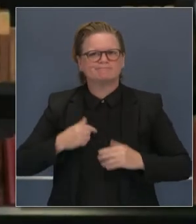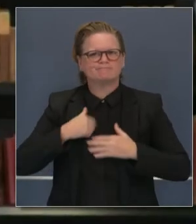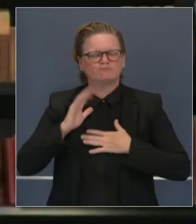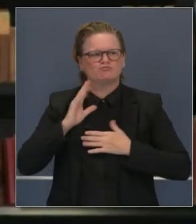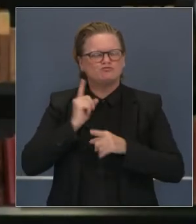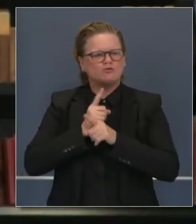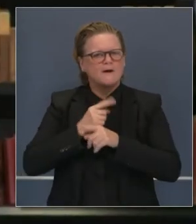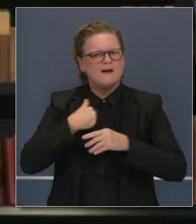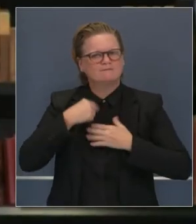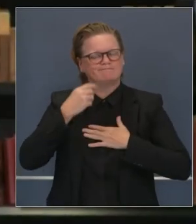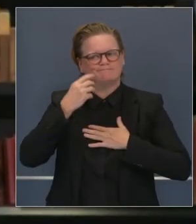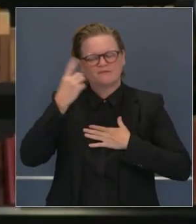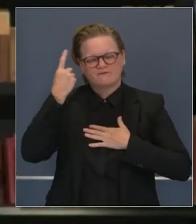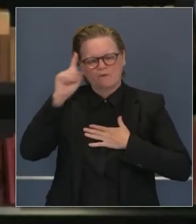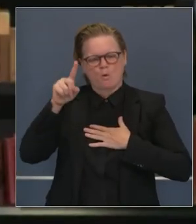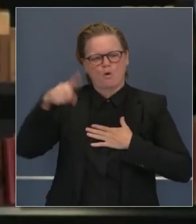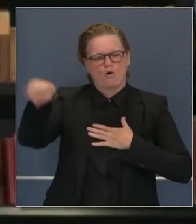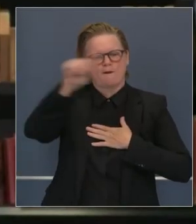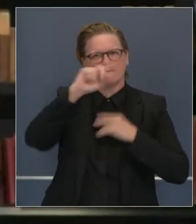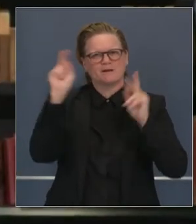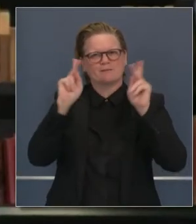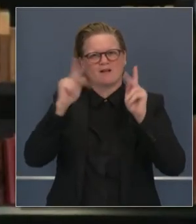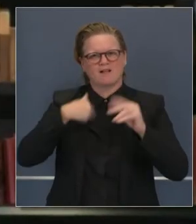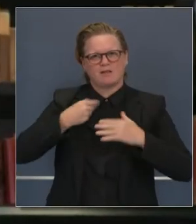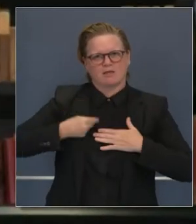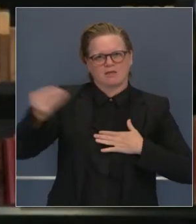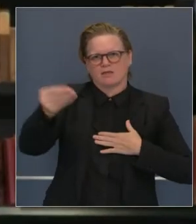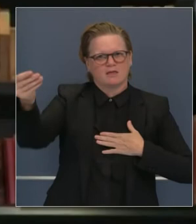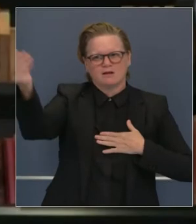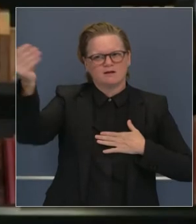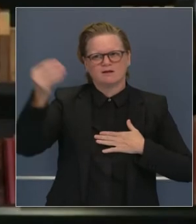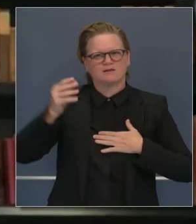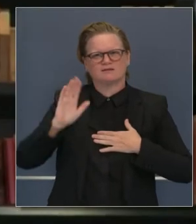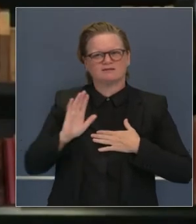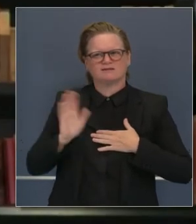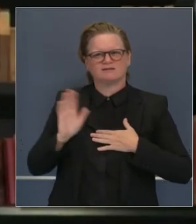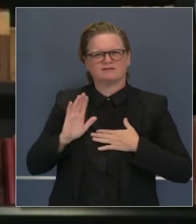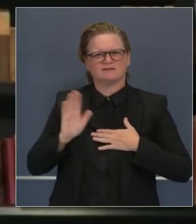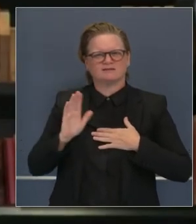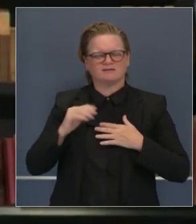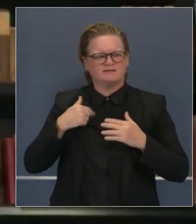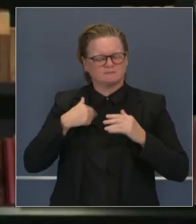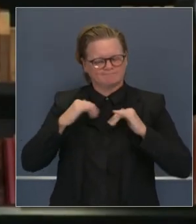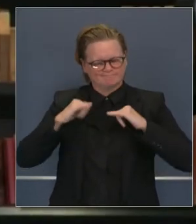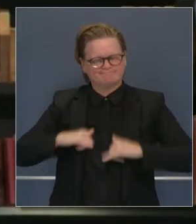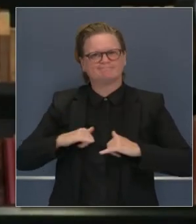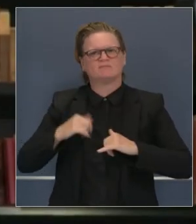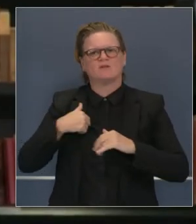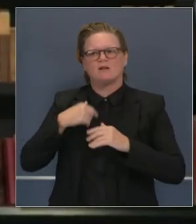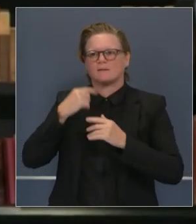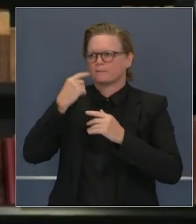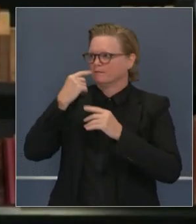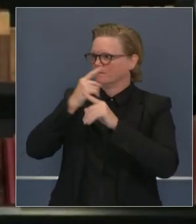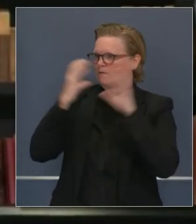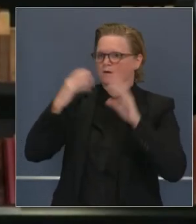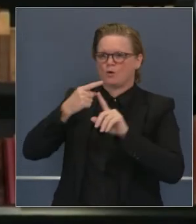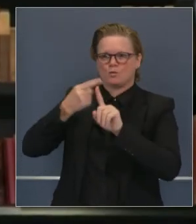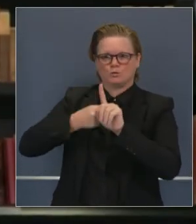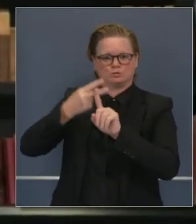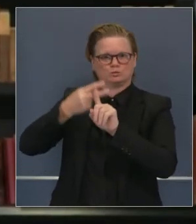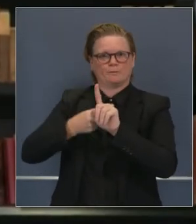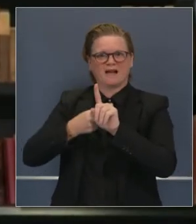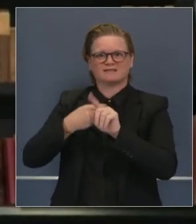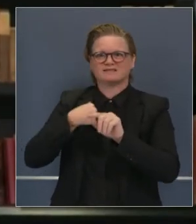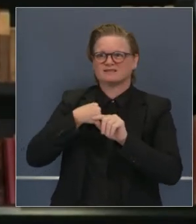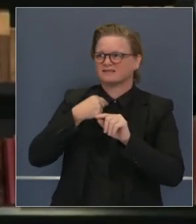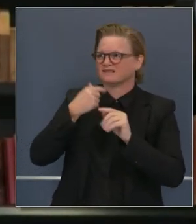dificultades que estamos enfrentando como país, como nación, por los próximos meses, tal vez próximos años, en lo que estamos